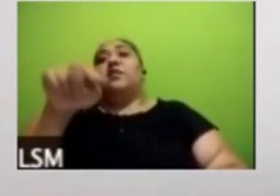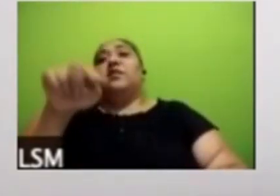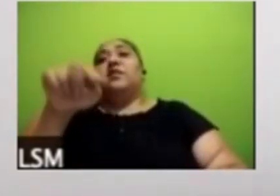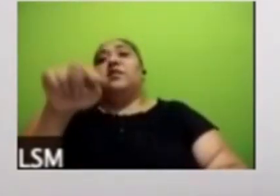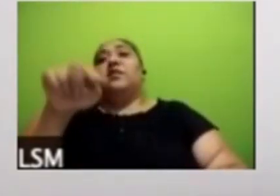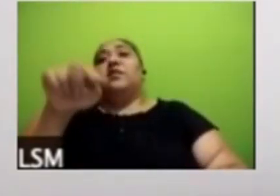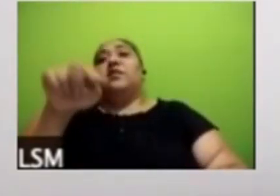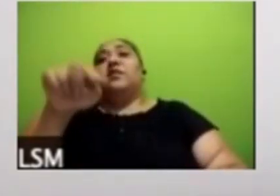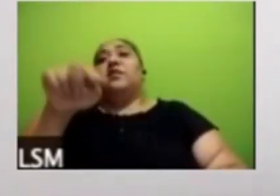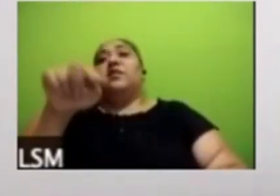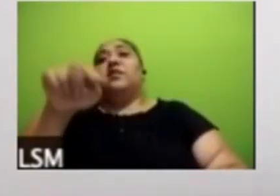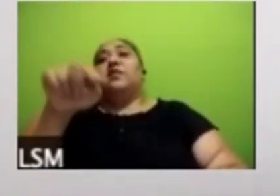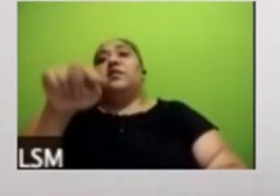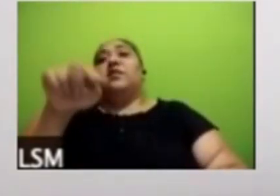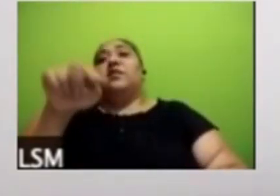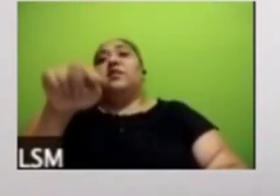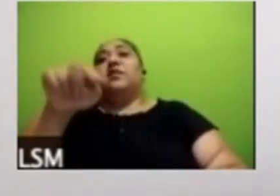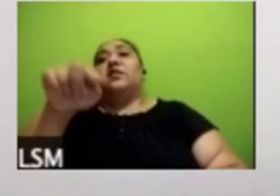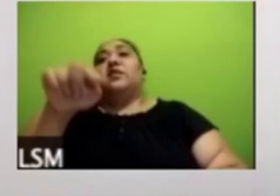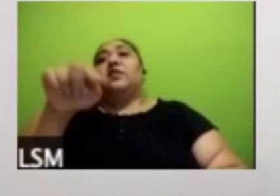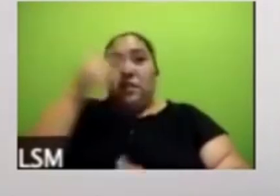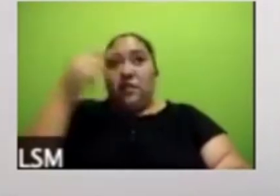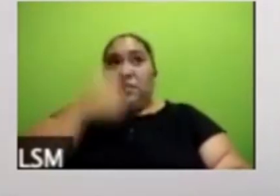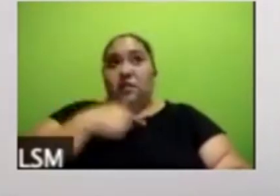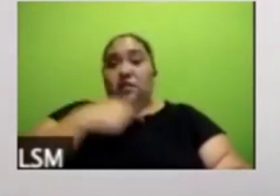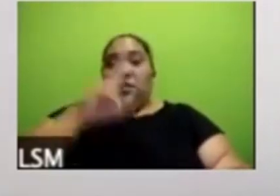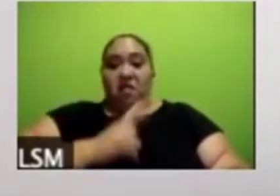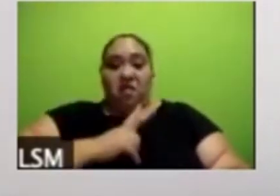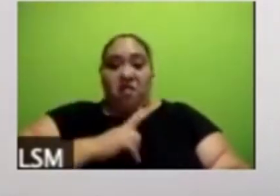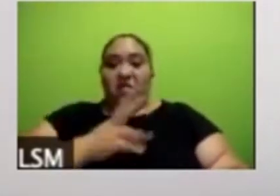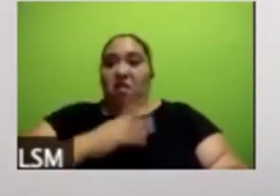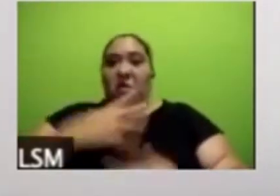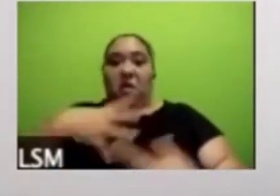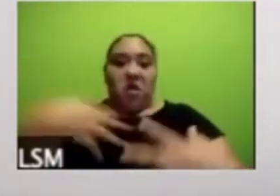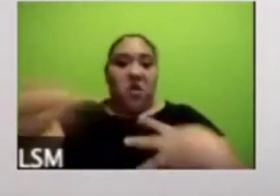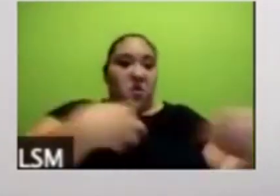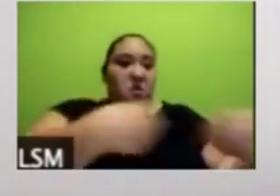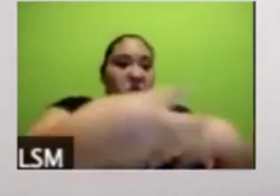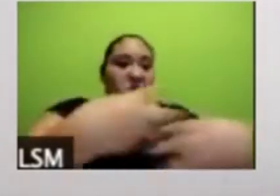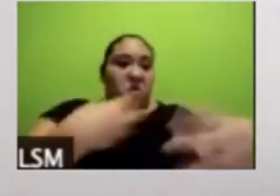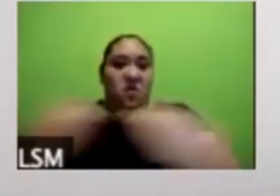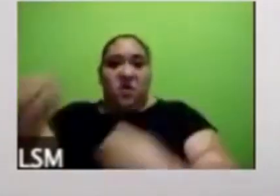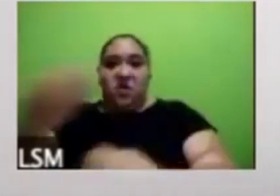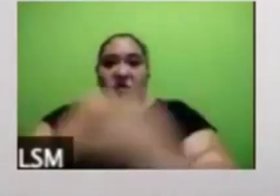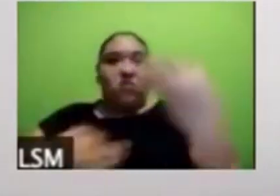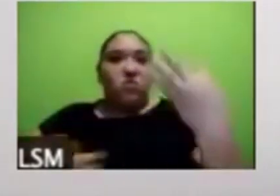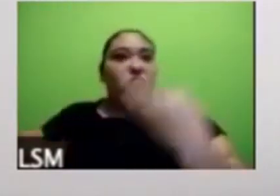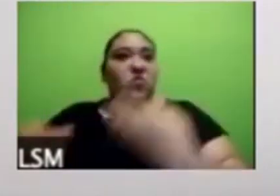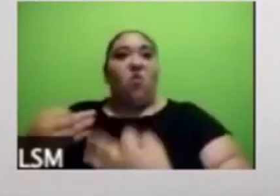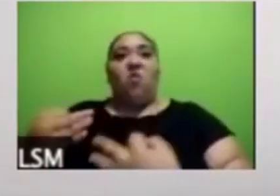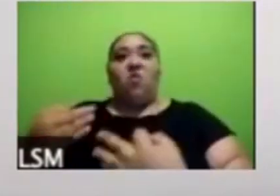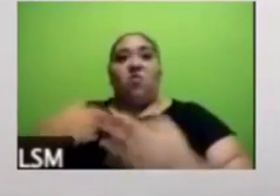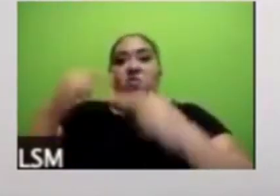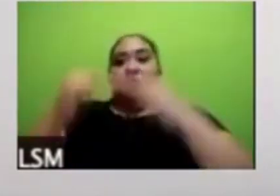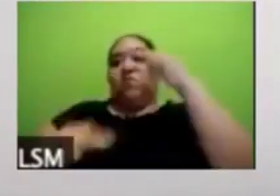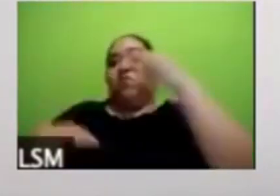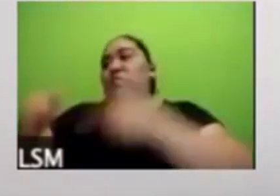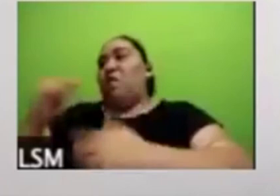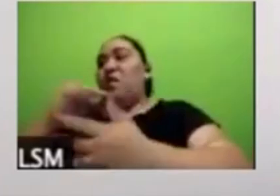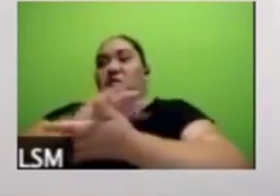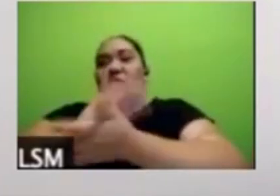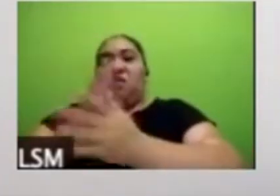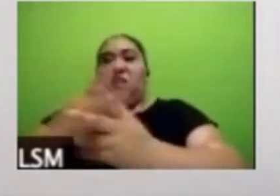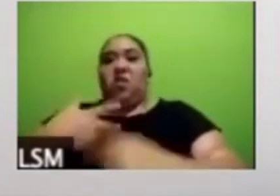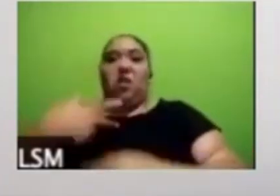igual que no hacía diferencias de clases sociales pero en realidad no estamos teniendo las mismas probabilidades todos de salvarnos y no